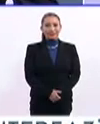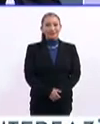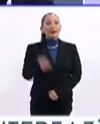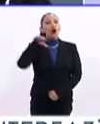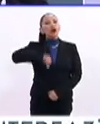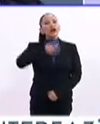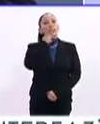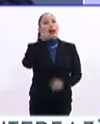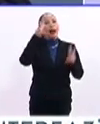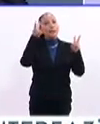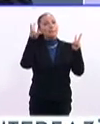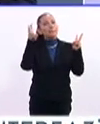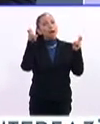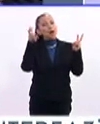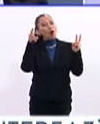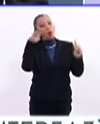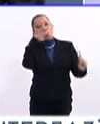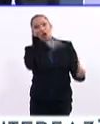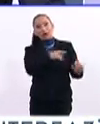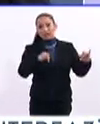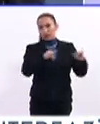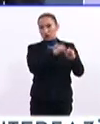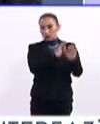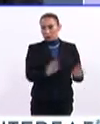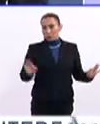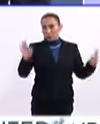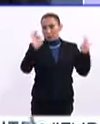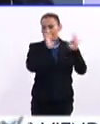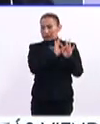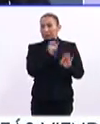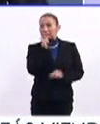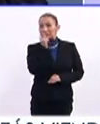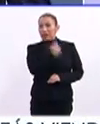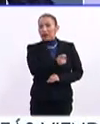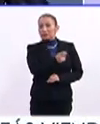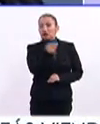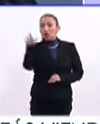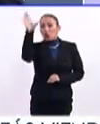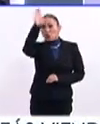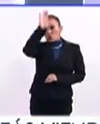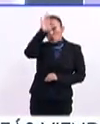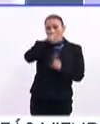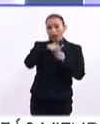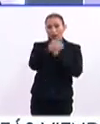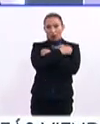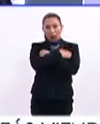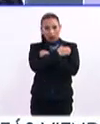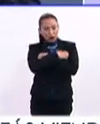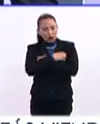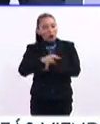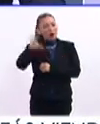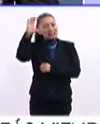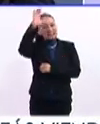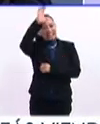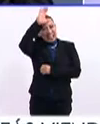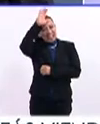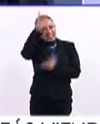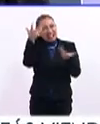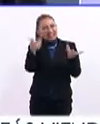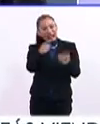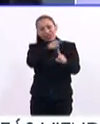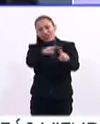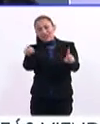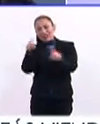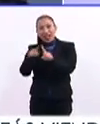Hoy vamos a hablar de una instancia muy importante que tiene que ver con la cultura, la educación, la ciencia, la generación de